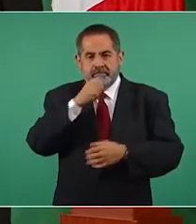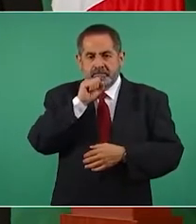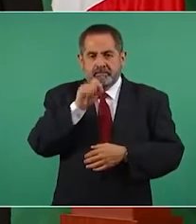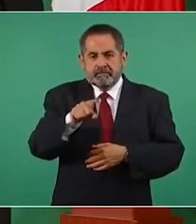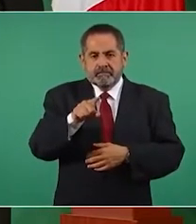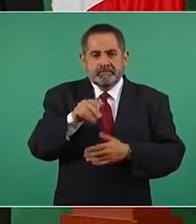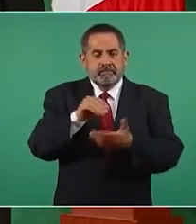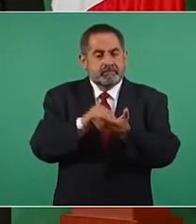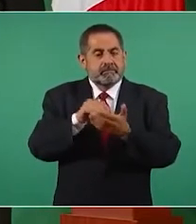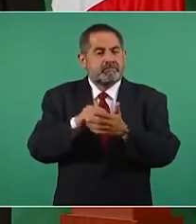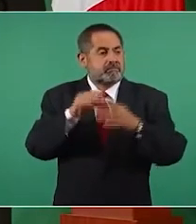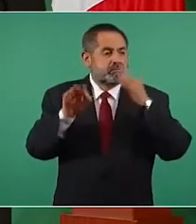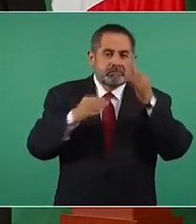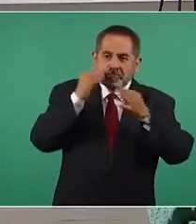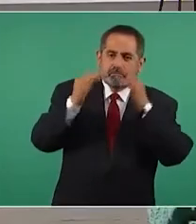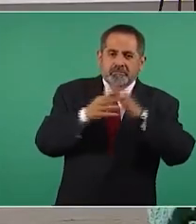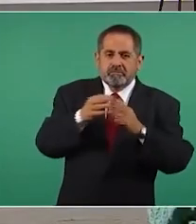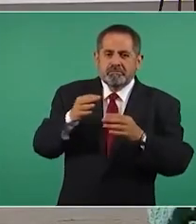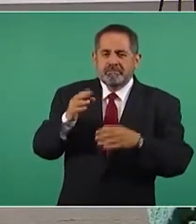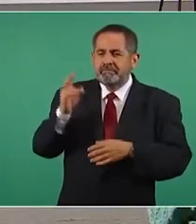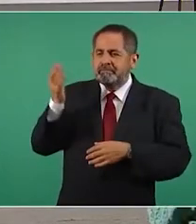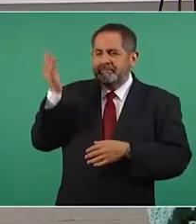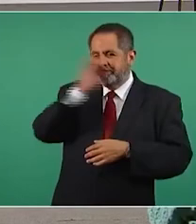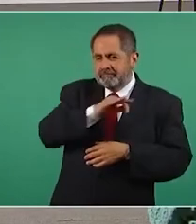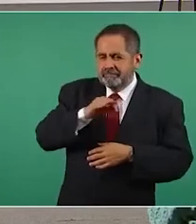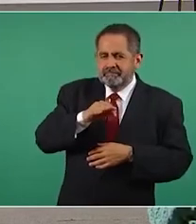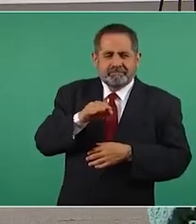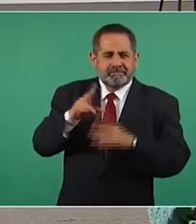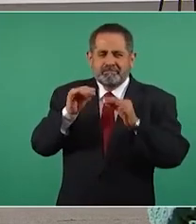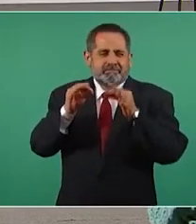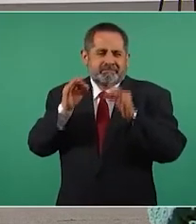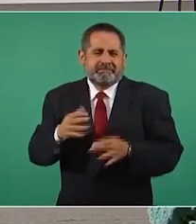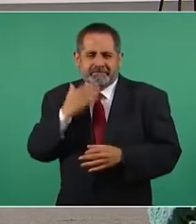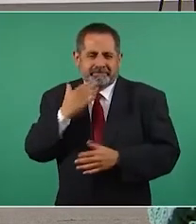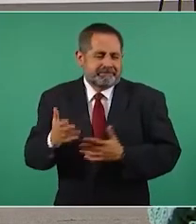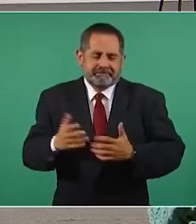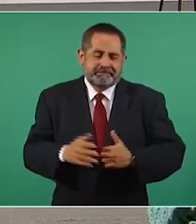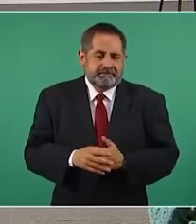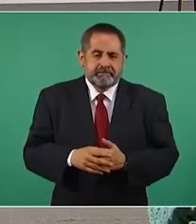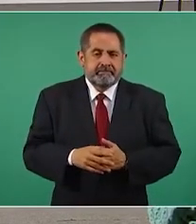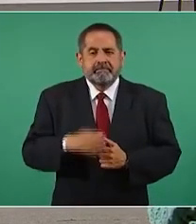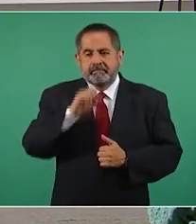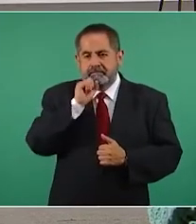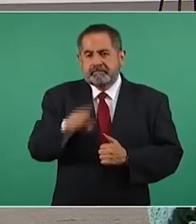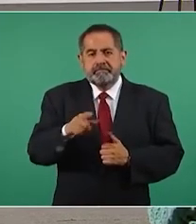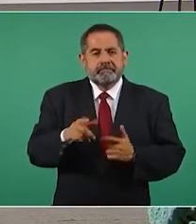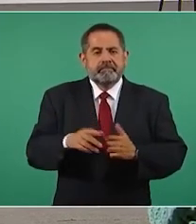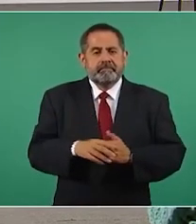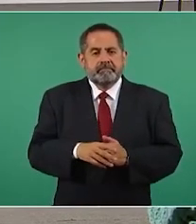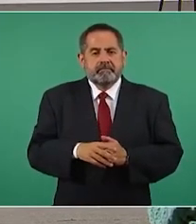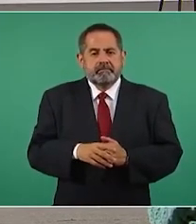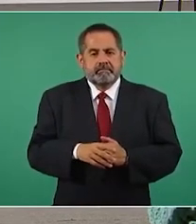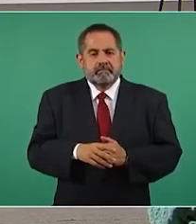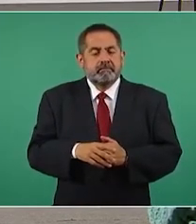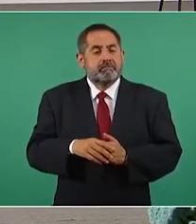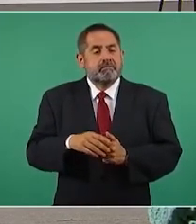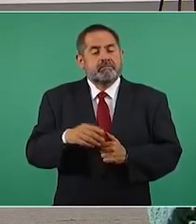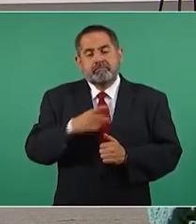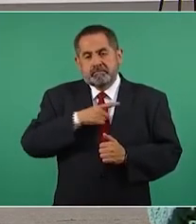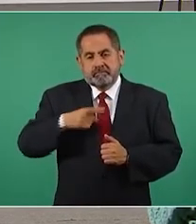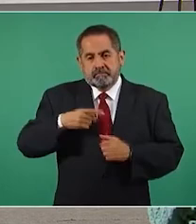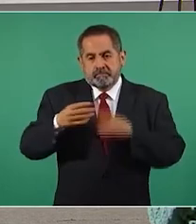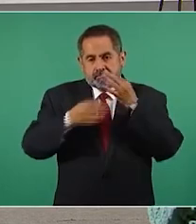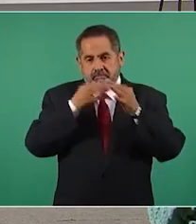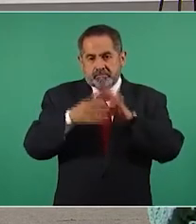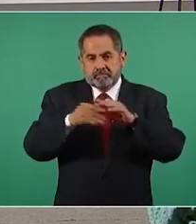promoviendo noticias falsas, imprecisas. Y pues también tenemos que decir